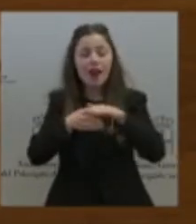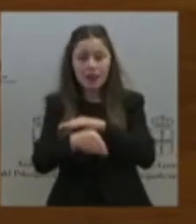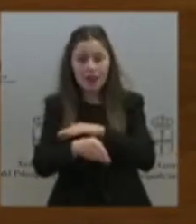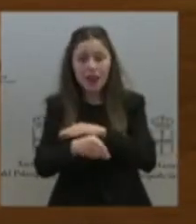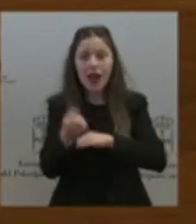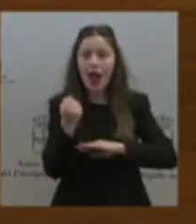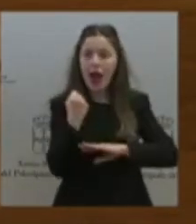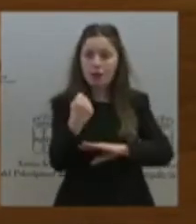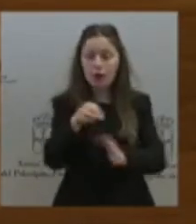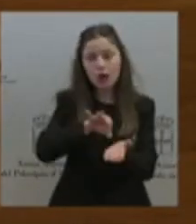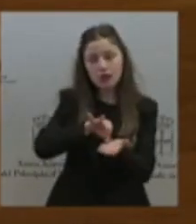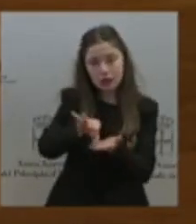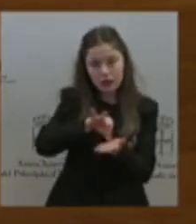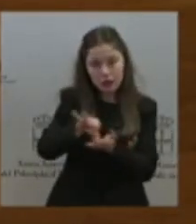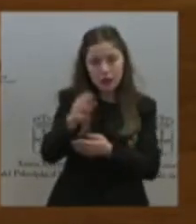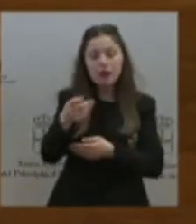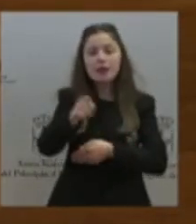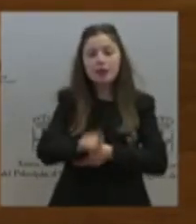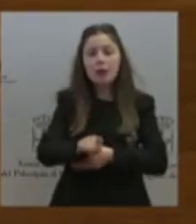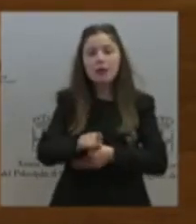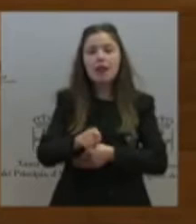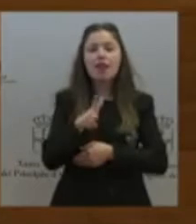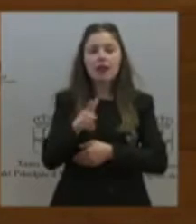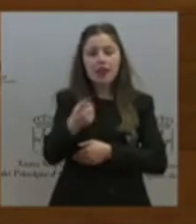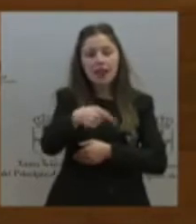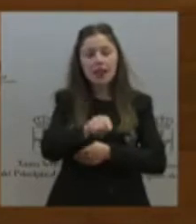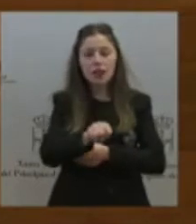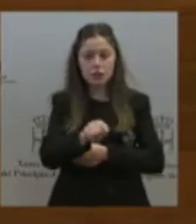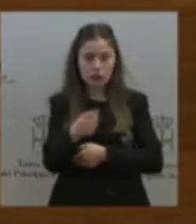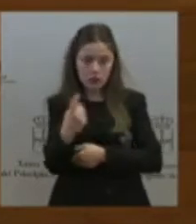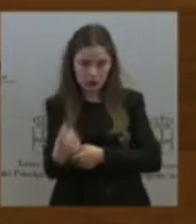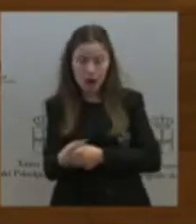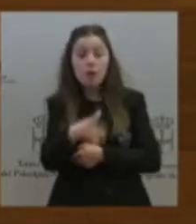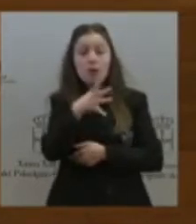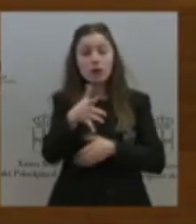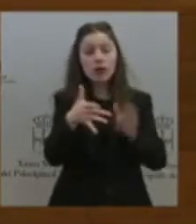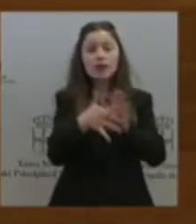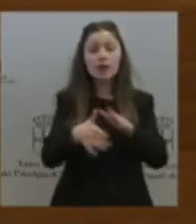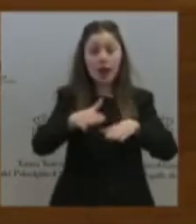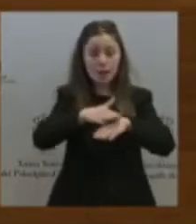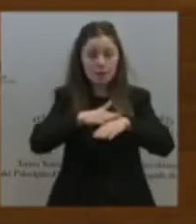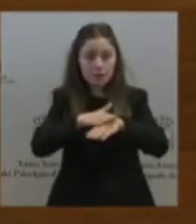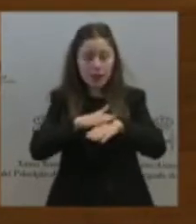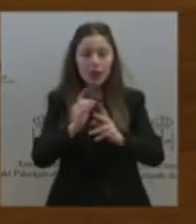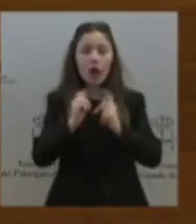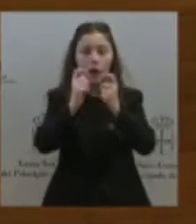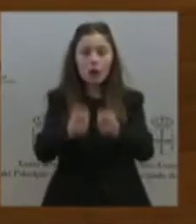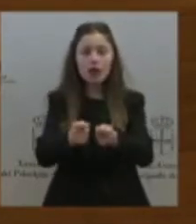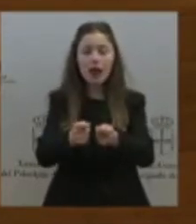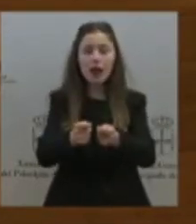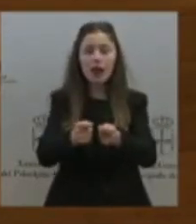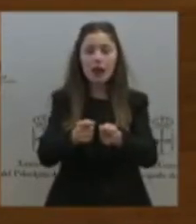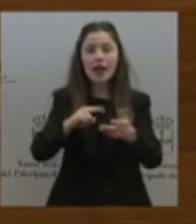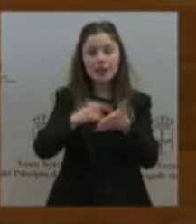exercer los derechos que ellos corresponden. Por lo tanto, ya es imprescindible dotar de más medios técnicos y humanos, terminar